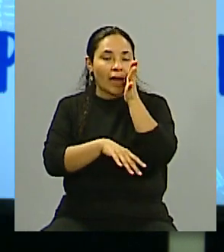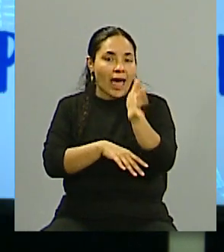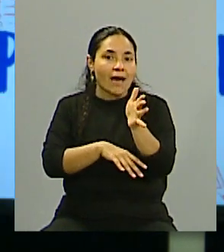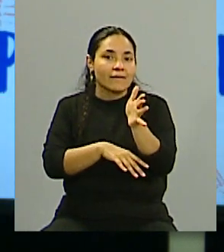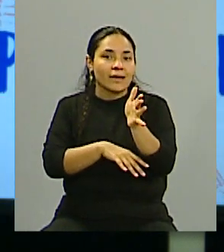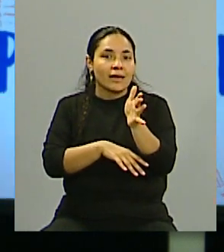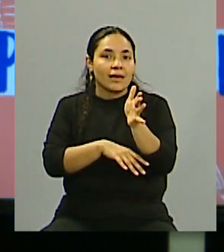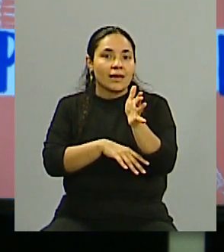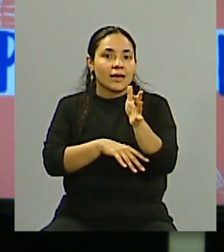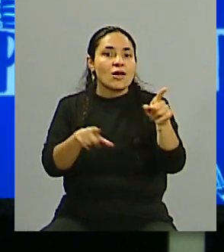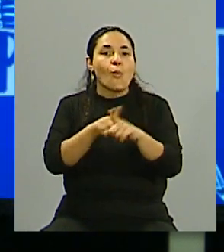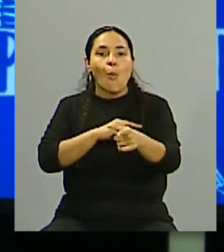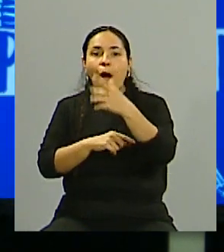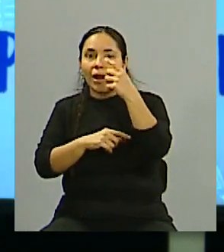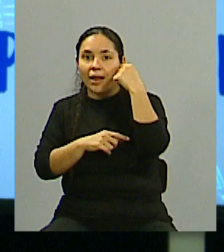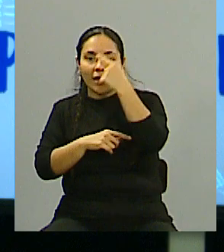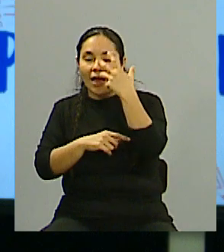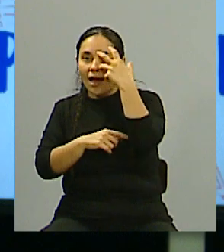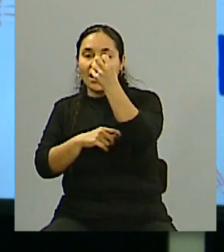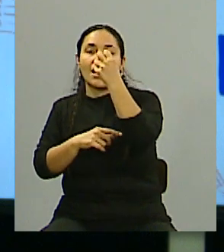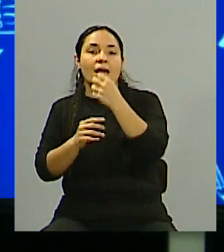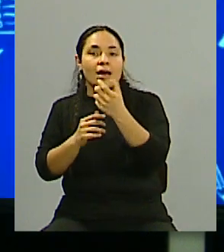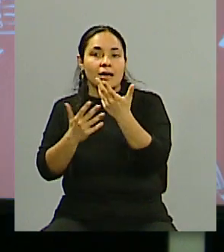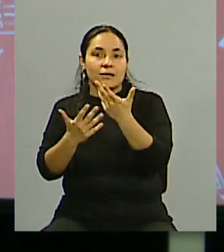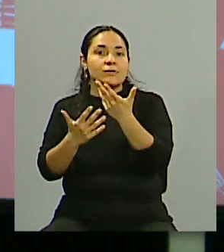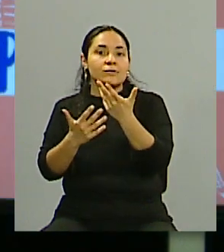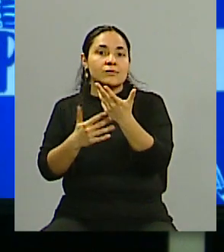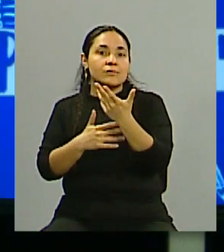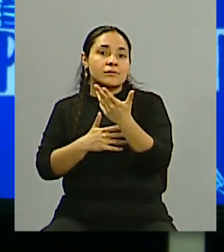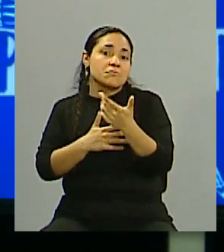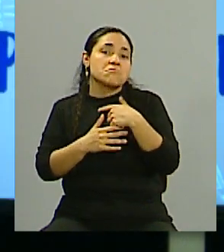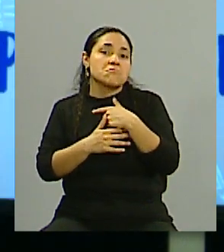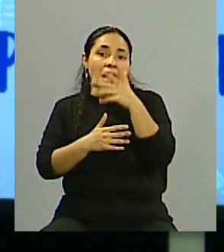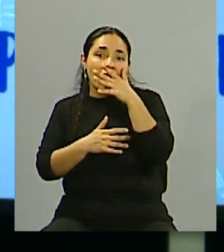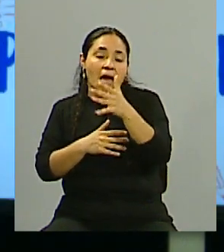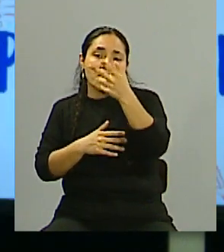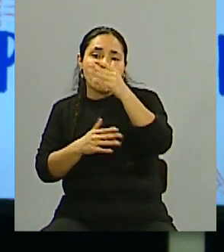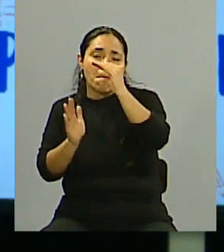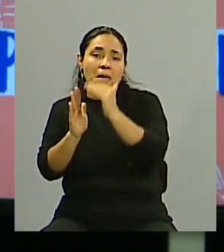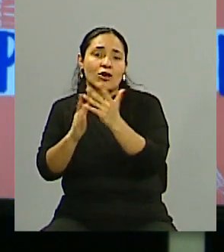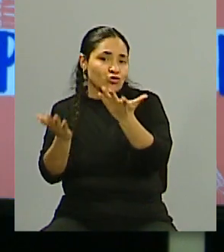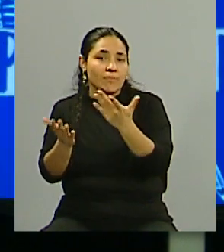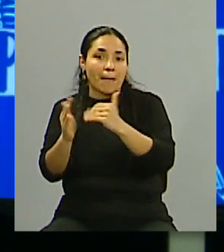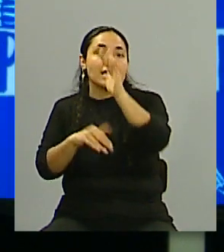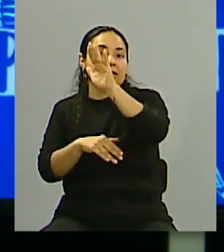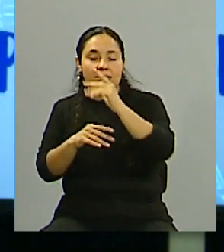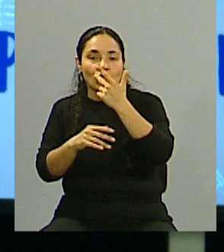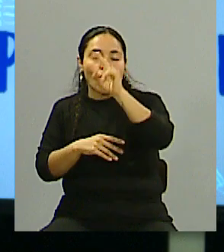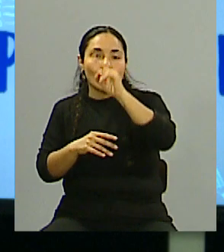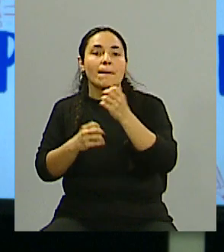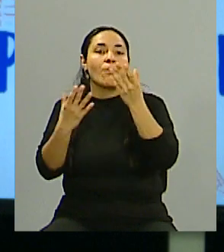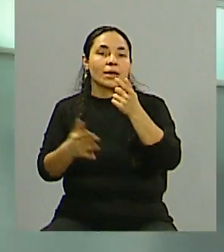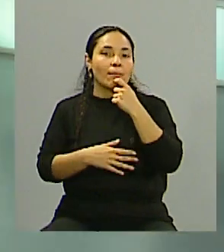el escaneo de liris. ¿Sabes por qué? Porque si te das el DNI, puedo denunciarlo y lo dan de baja. Si me dan la tarjeta también y puedo cambiar la clave.